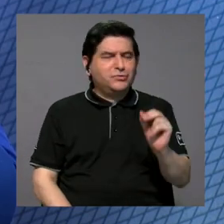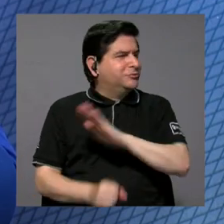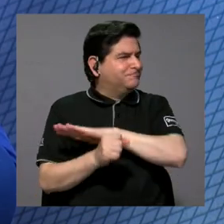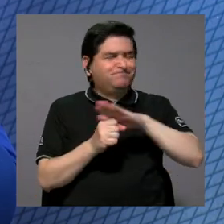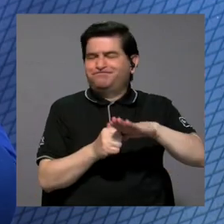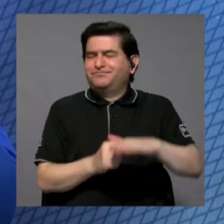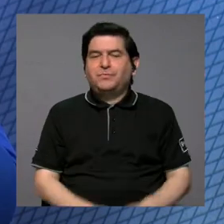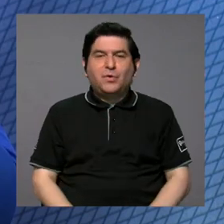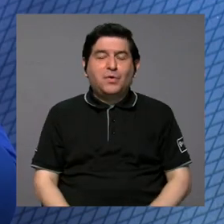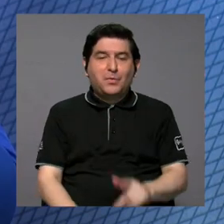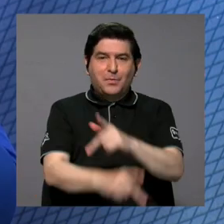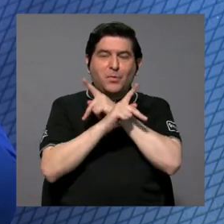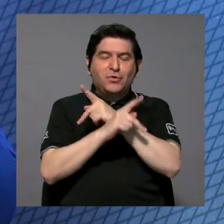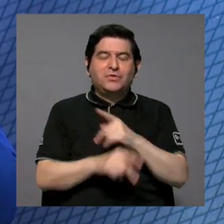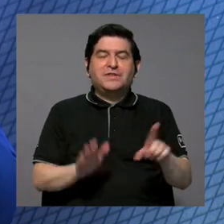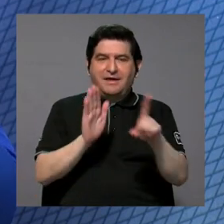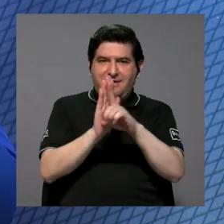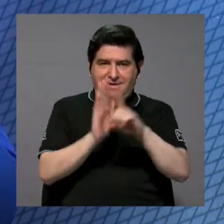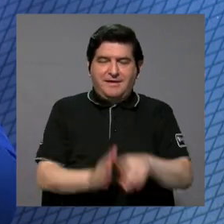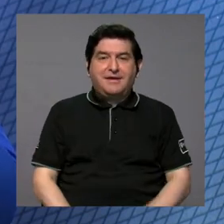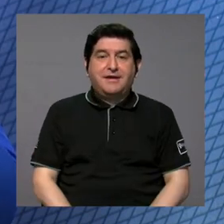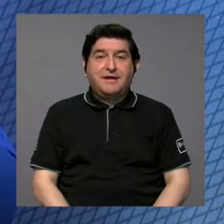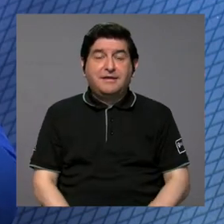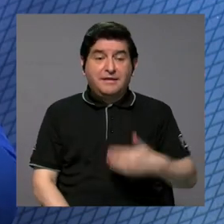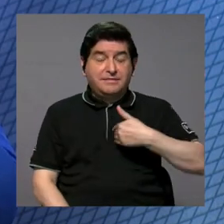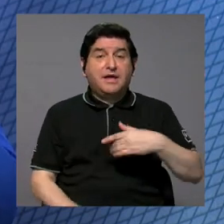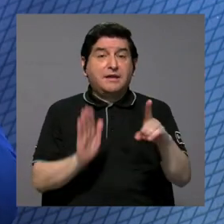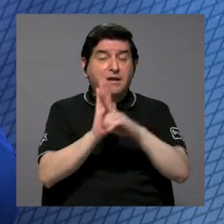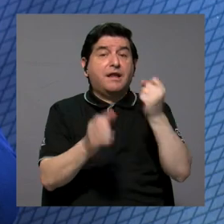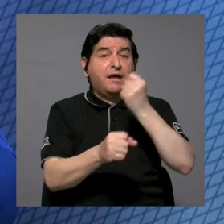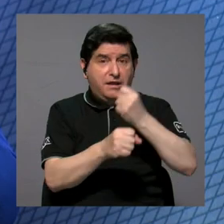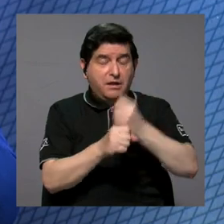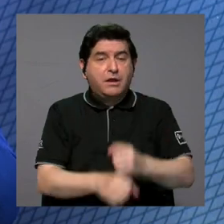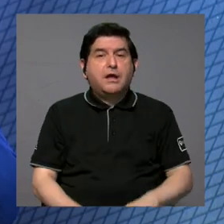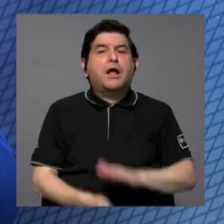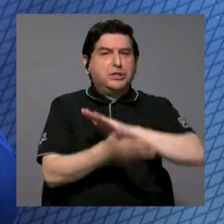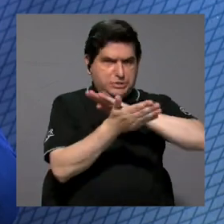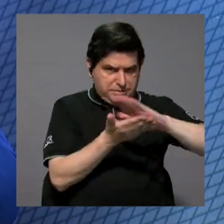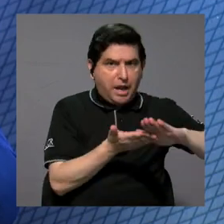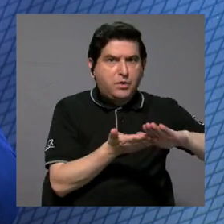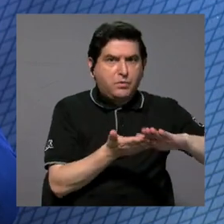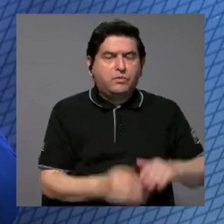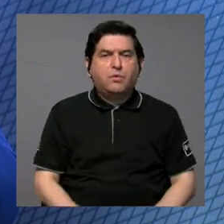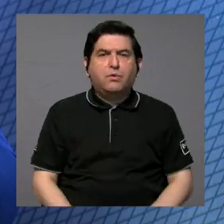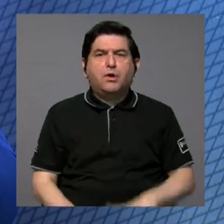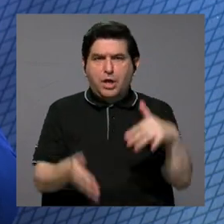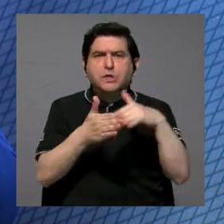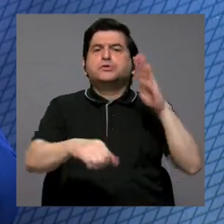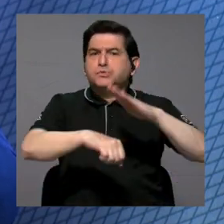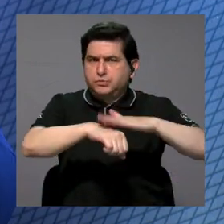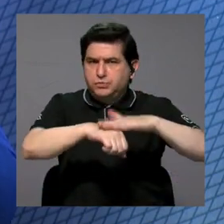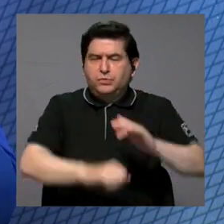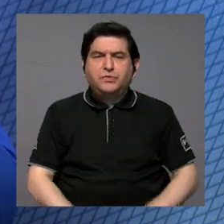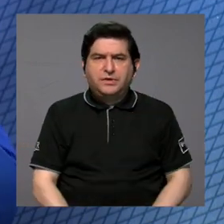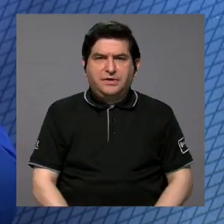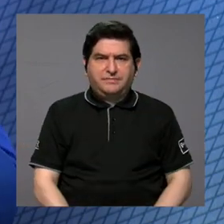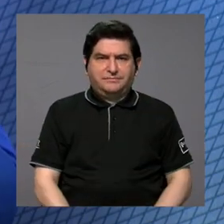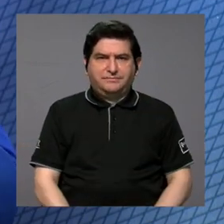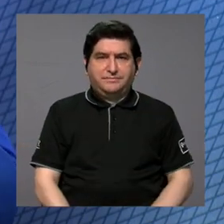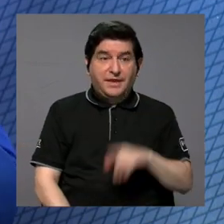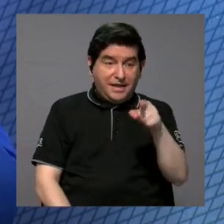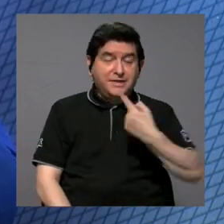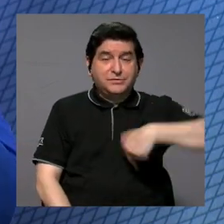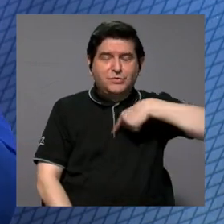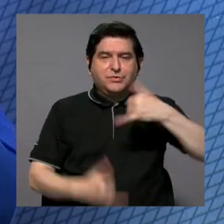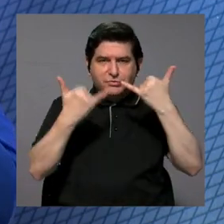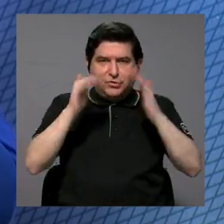suficiente para tutelar ese derecho, ¿verdad?, que si tienen el derecho a trabajar, que sea un trabajo digno, ¿verdad?, que les permita estudiar, que sea toda esta cosa, entonces en